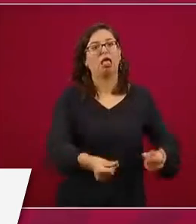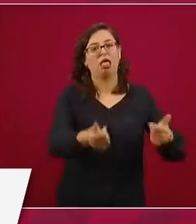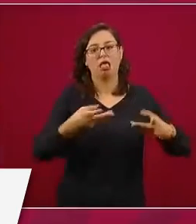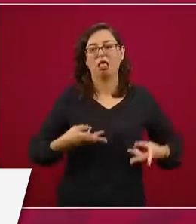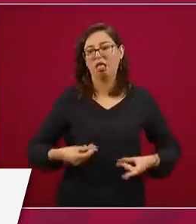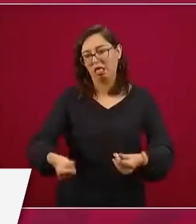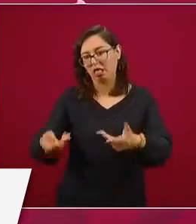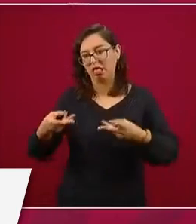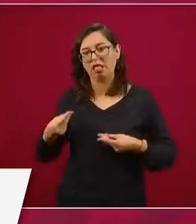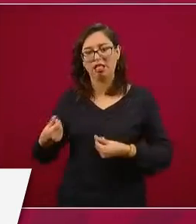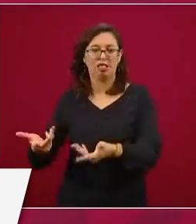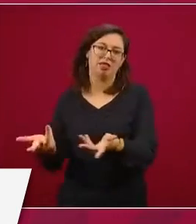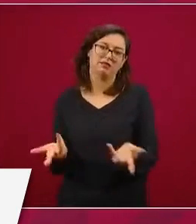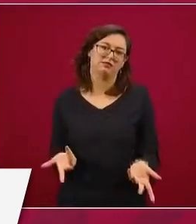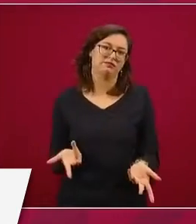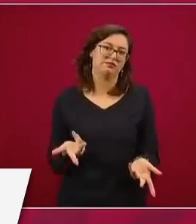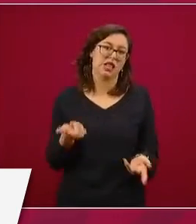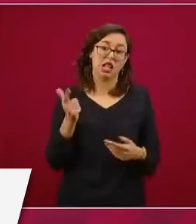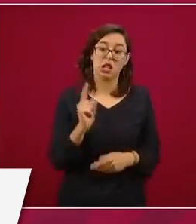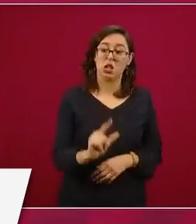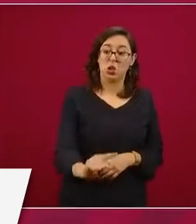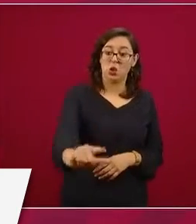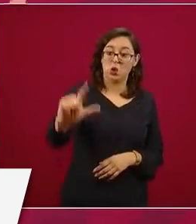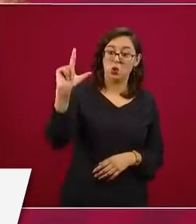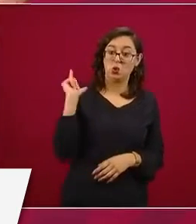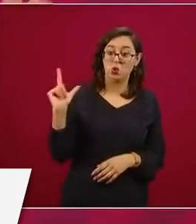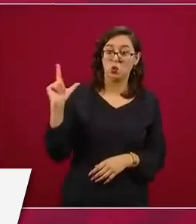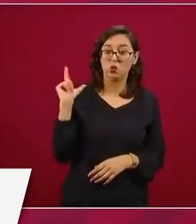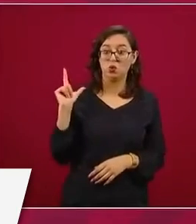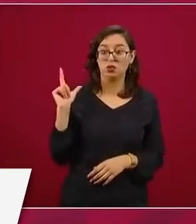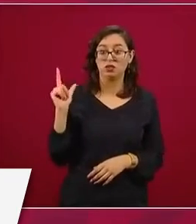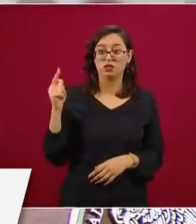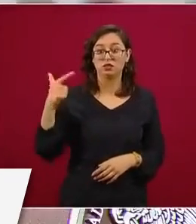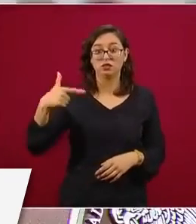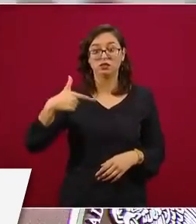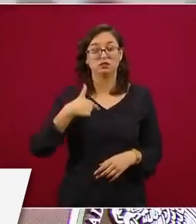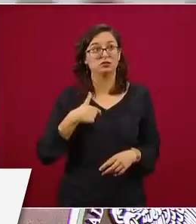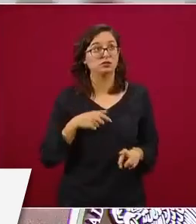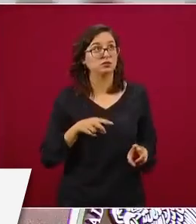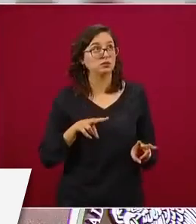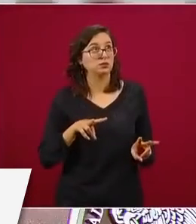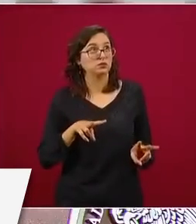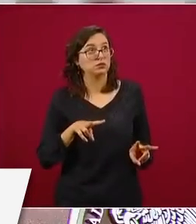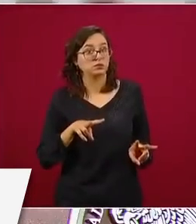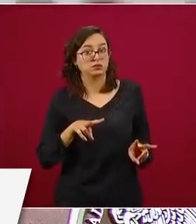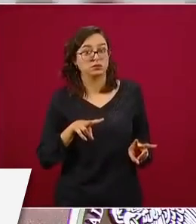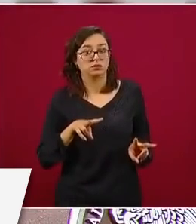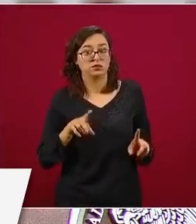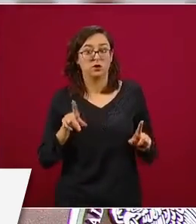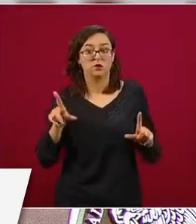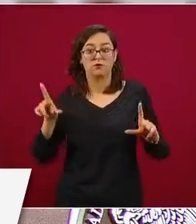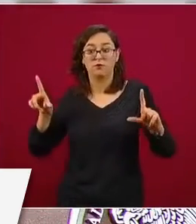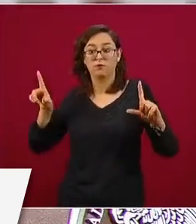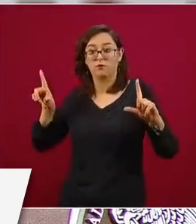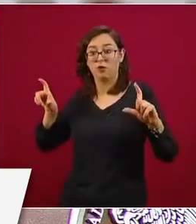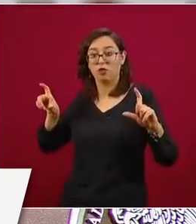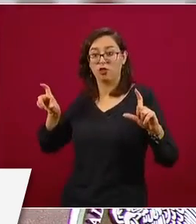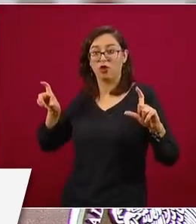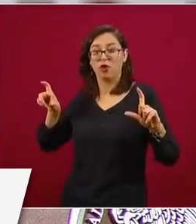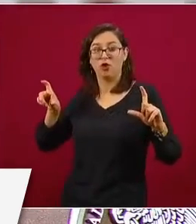Acabamos de estar antier, yo nada más me quedé con las ganas de tomarme una foto